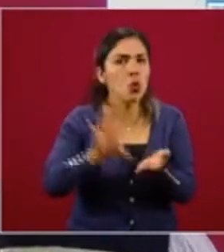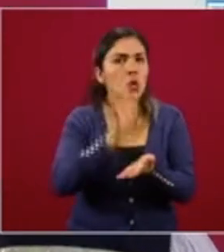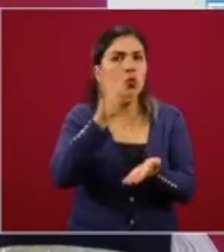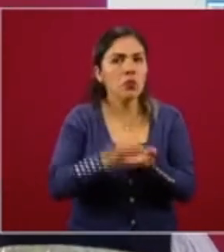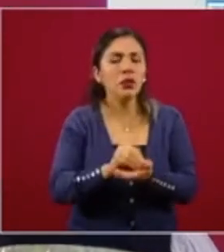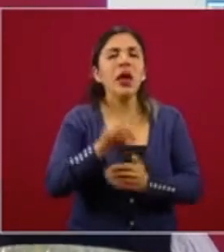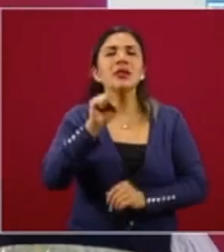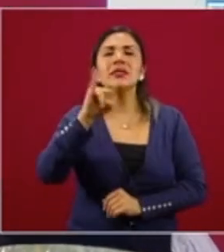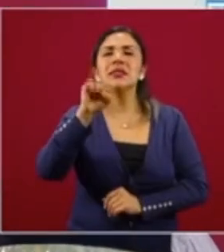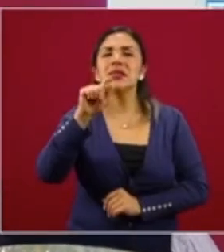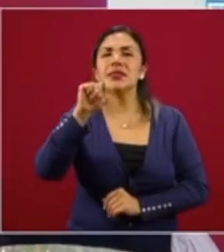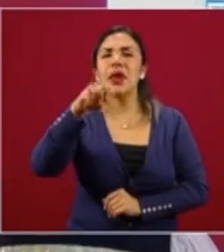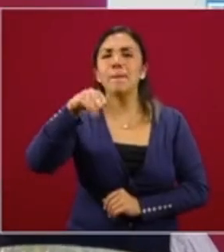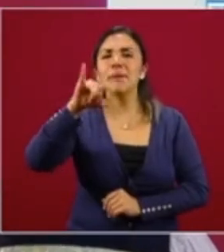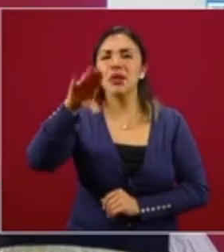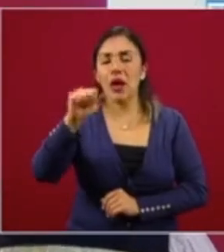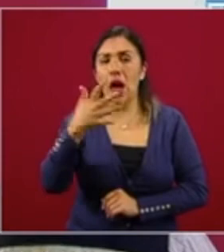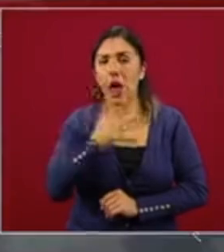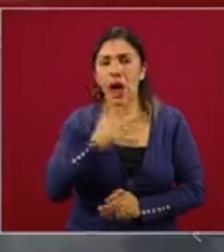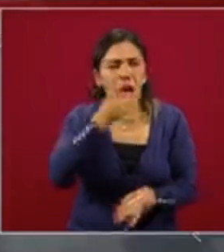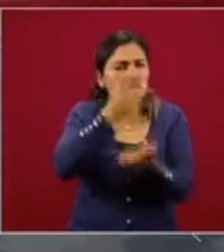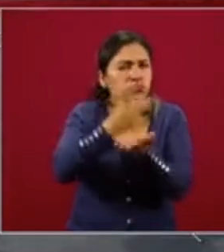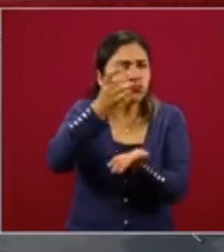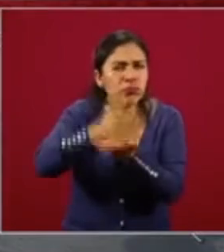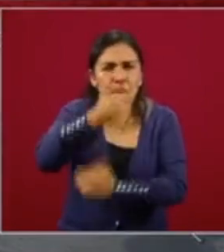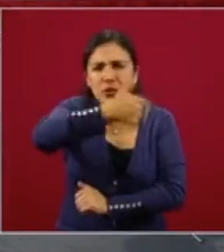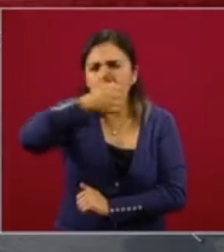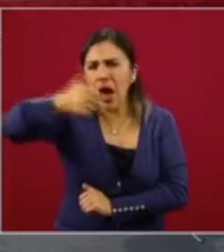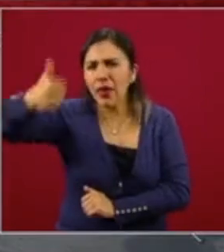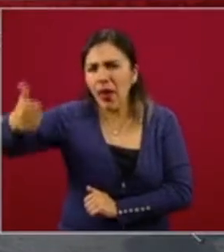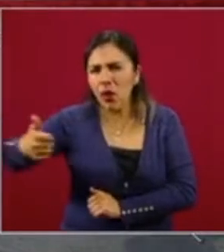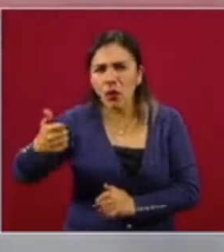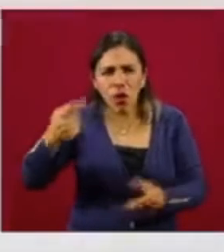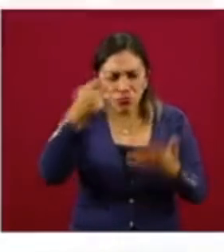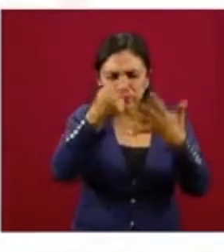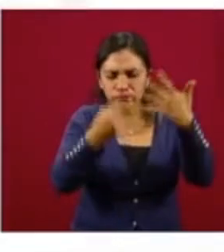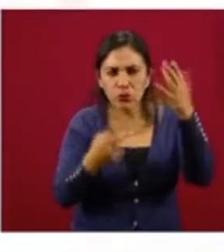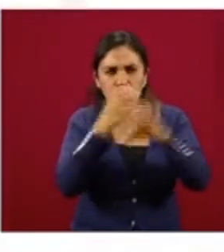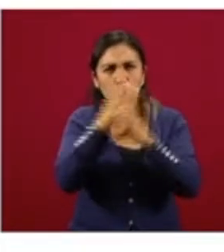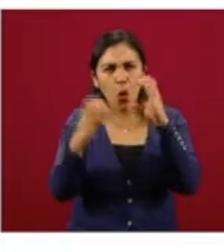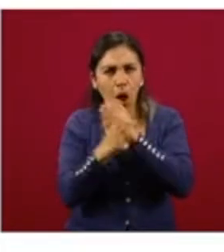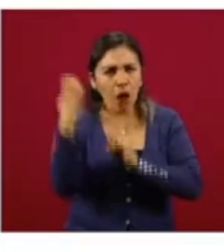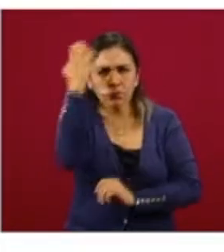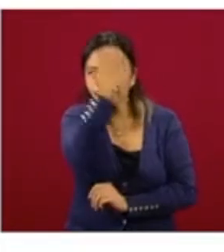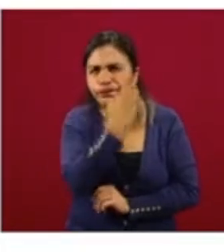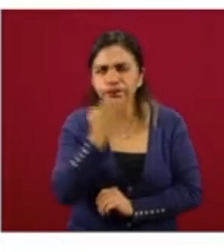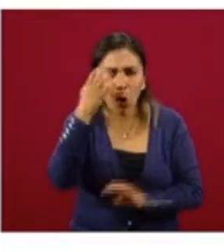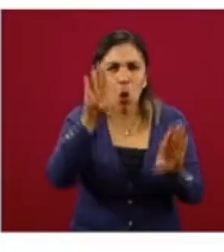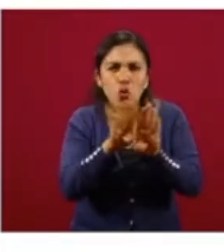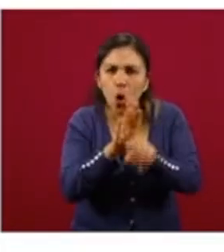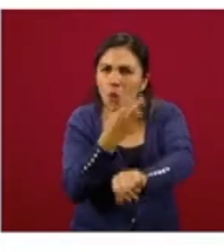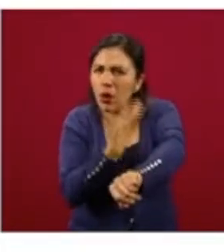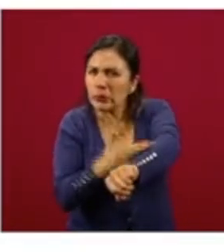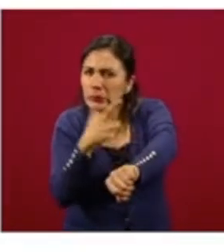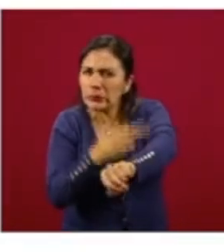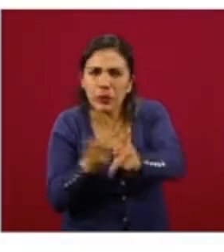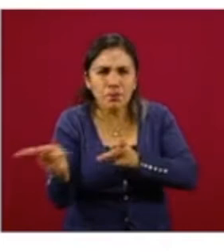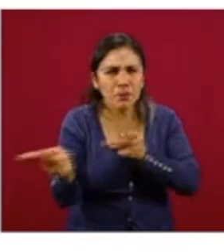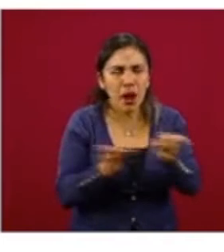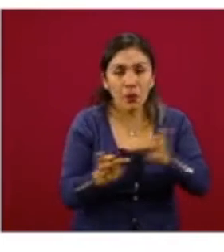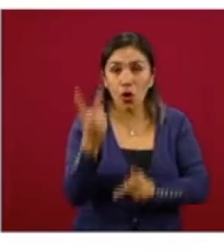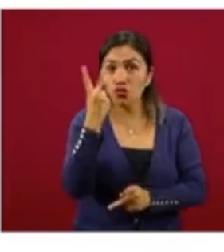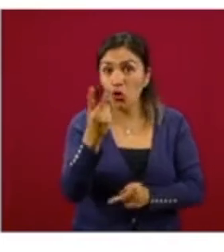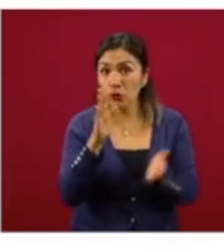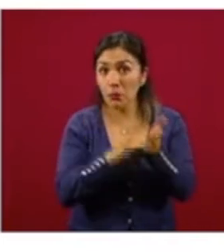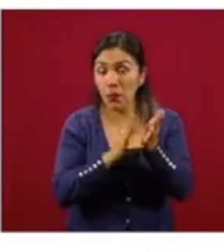decimos sistémica, porque identifica de cada uno de estos componentes, hace un diagnóstico y estrategias específicas. Son dos